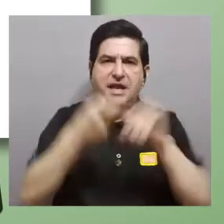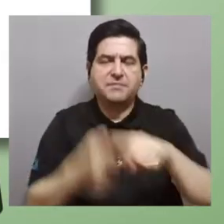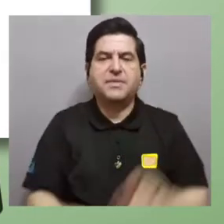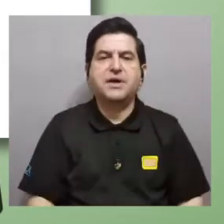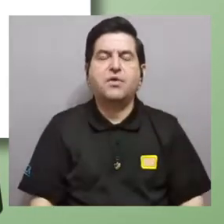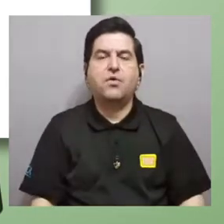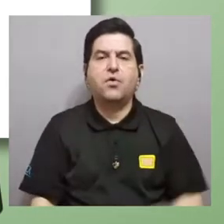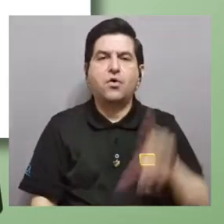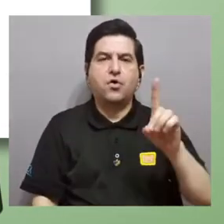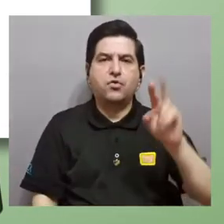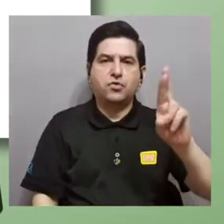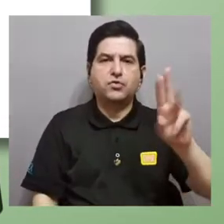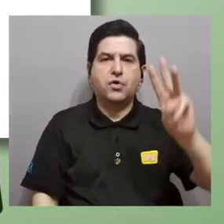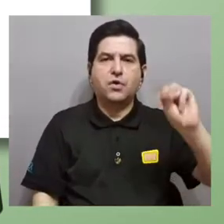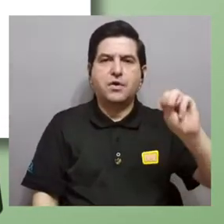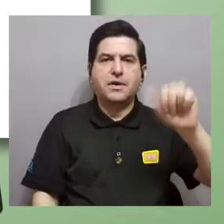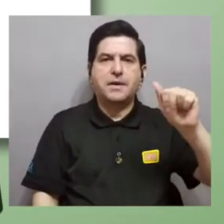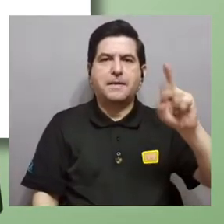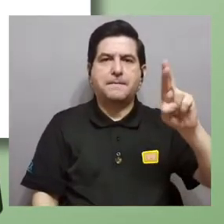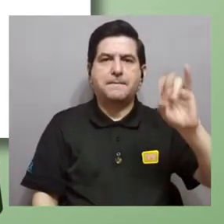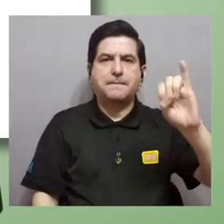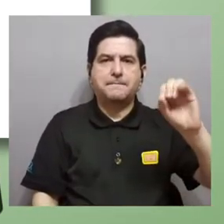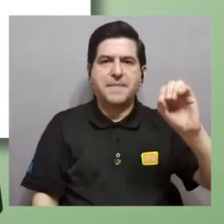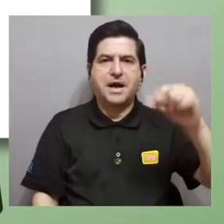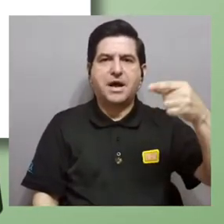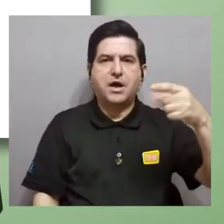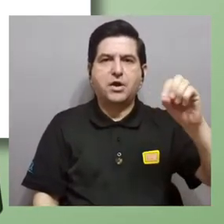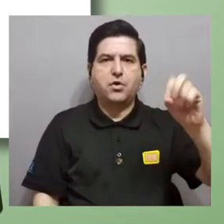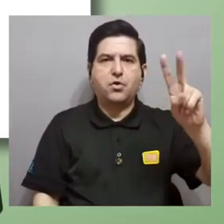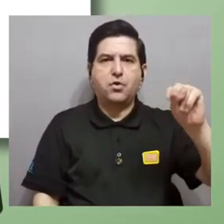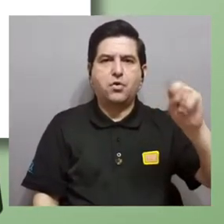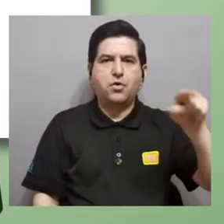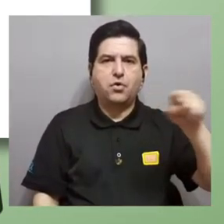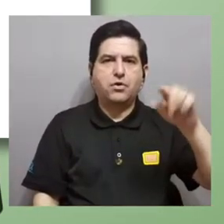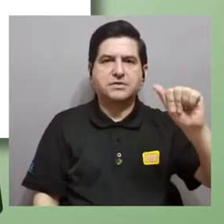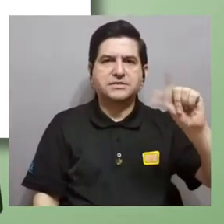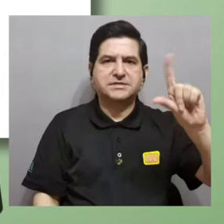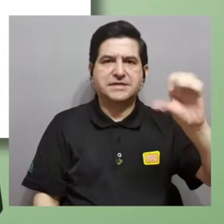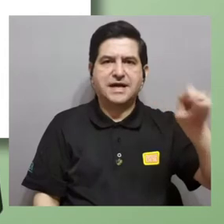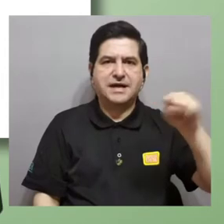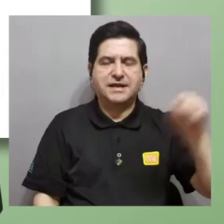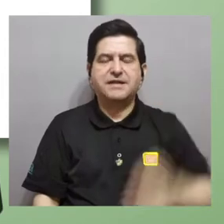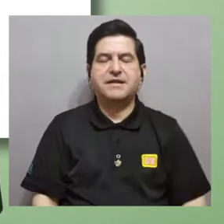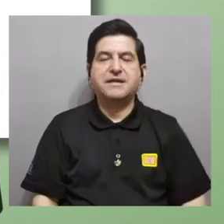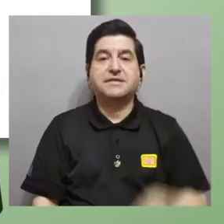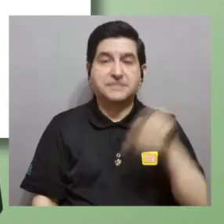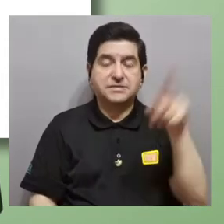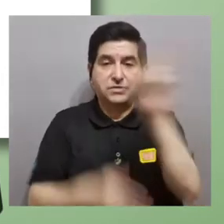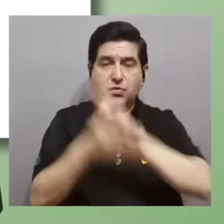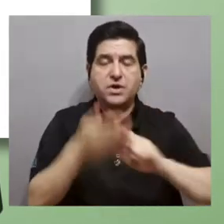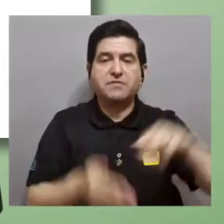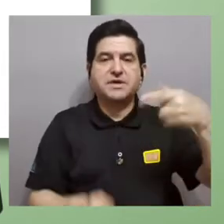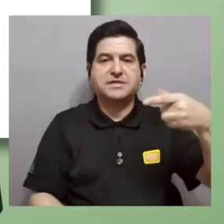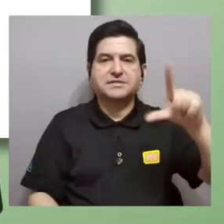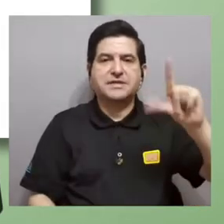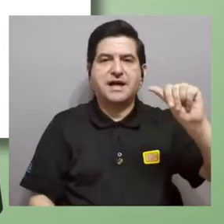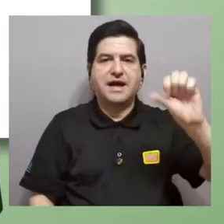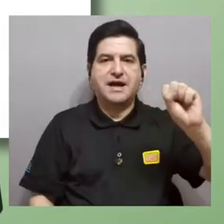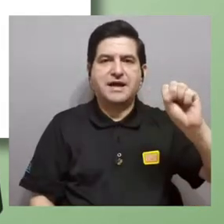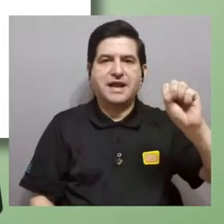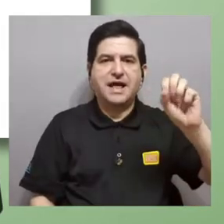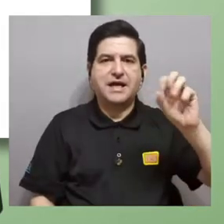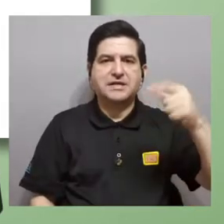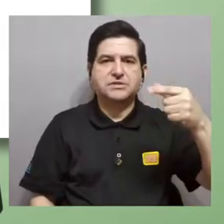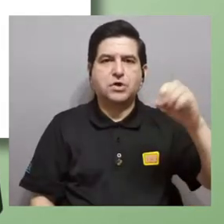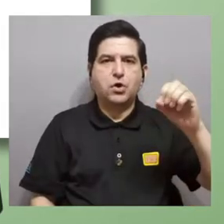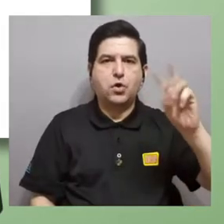lo realizó mi amigo el doctor Mario González de la Universidad de Glasgow, donde lo adaptó de este paper de